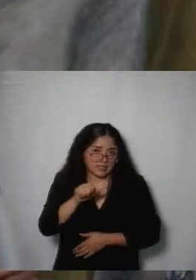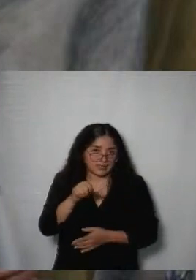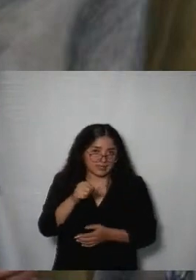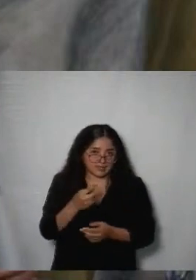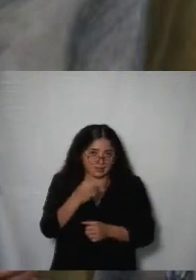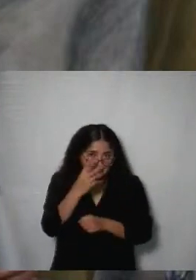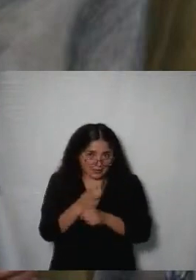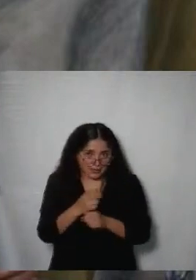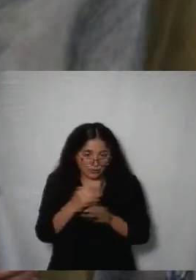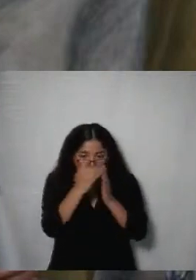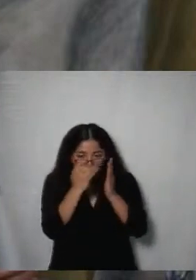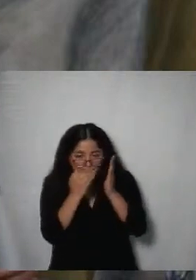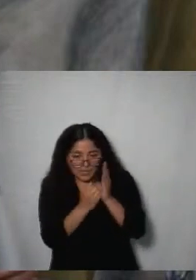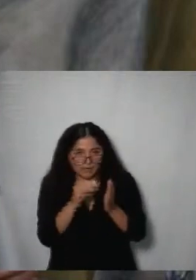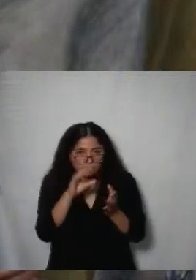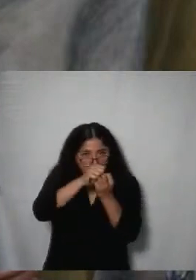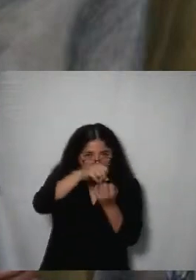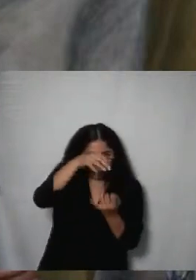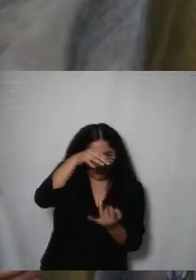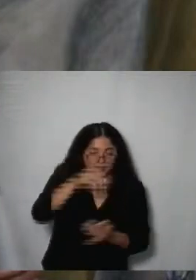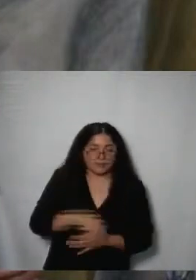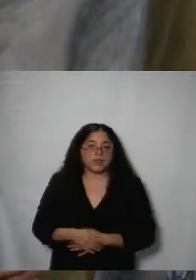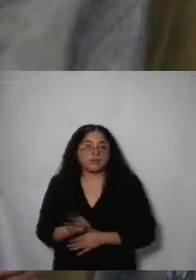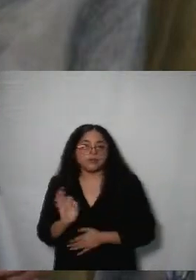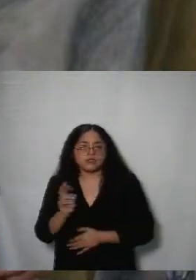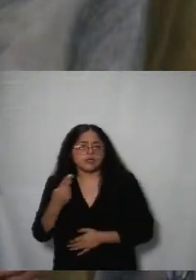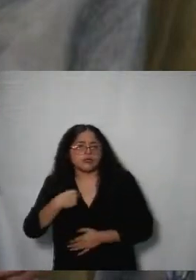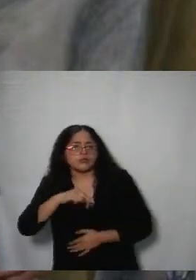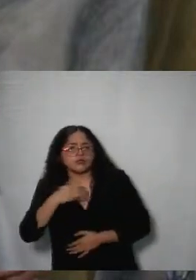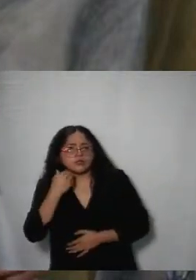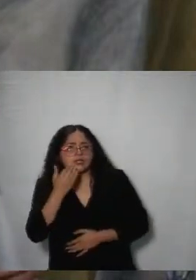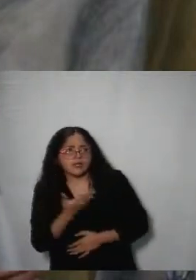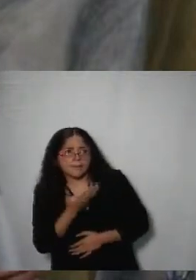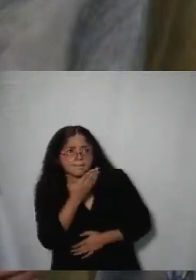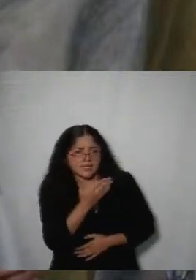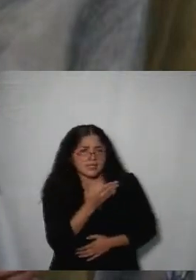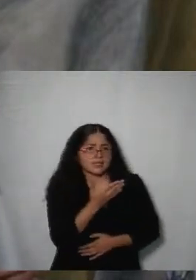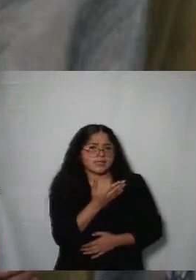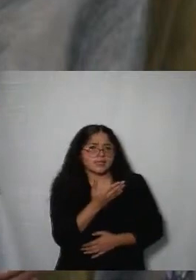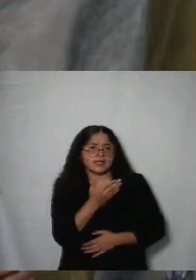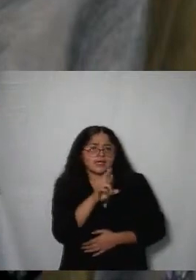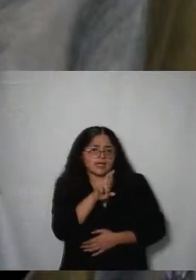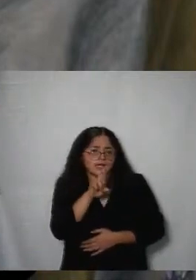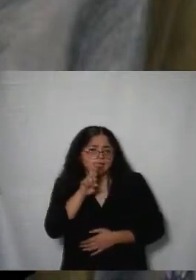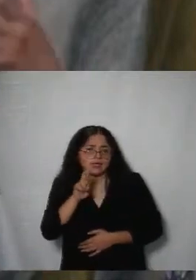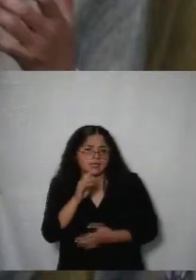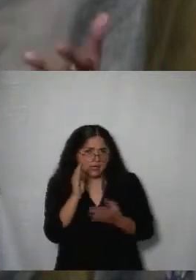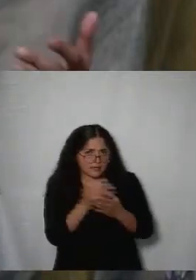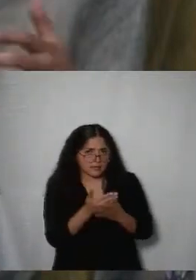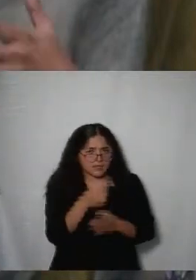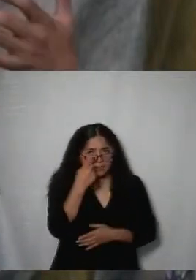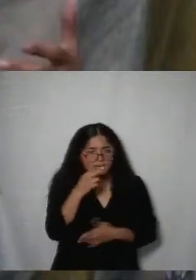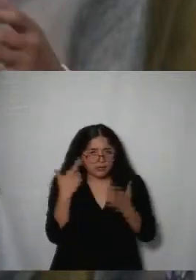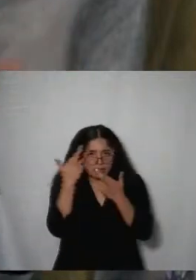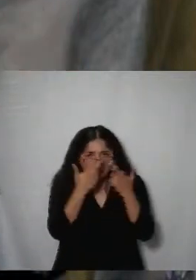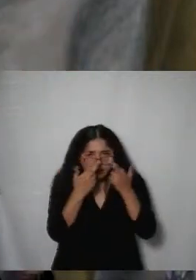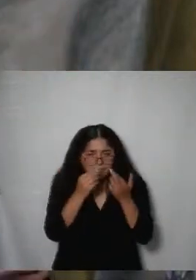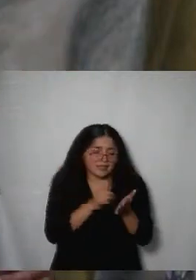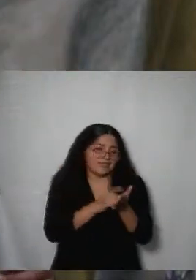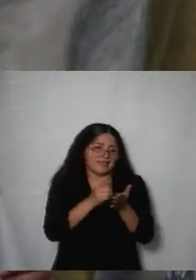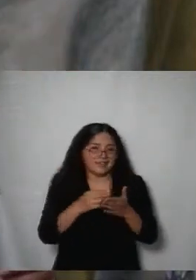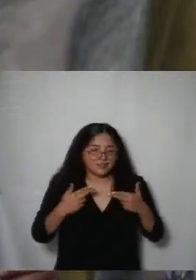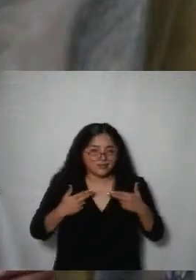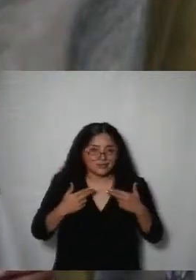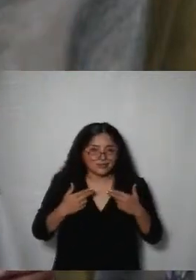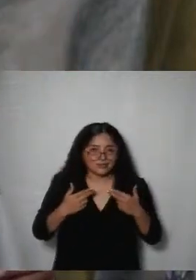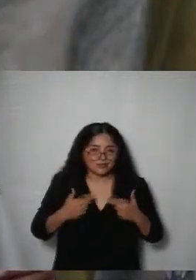la constitución y cuando nosotros presentamos una un recurso revisión en materia de ejercicio de derechos